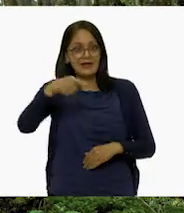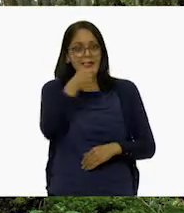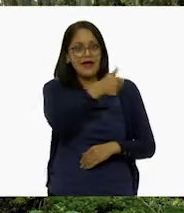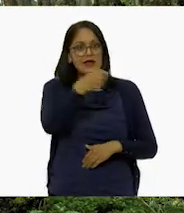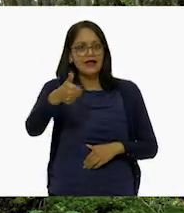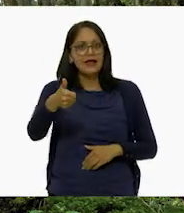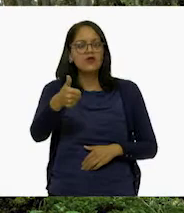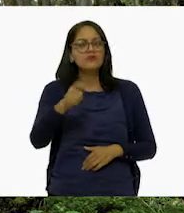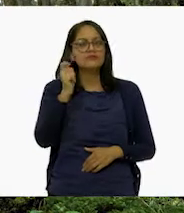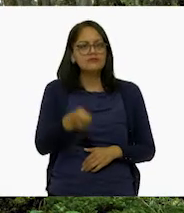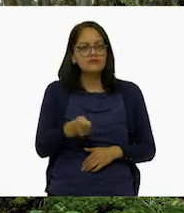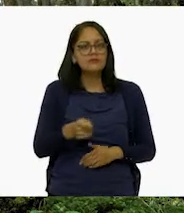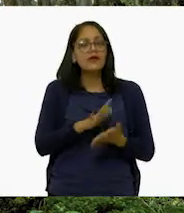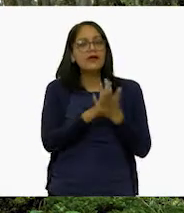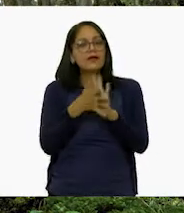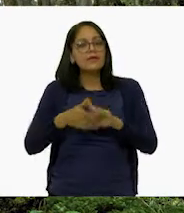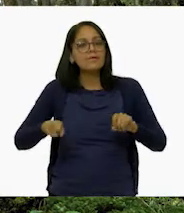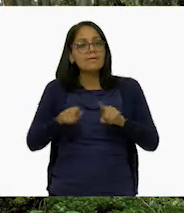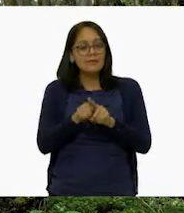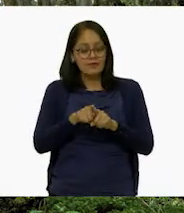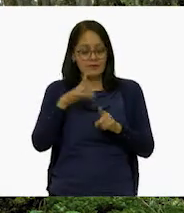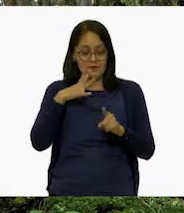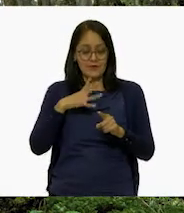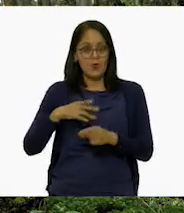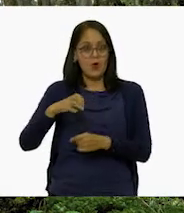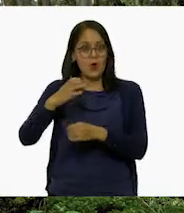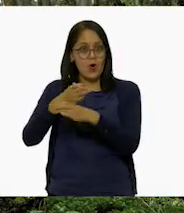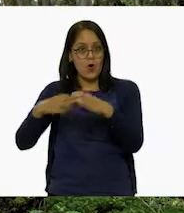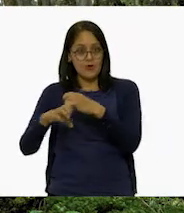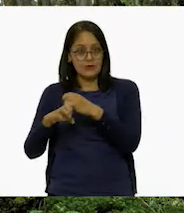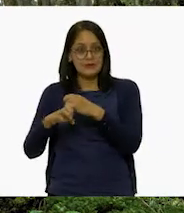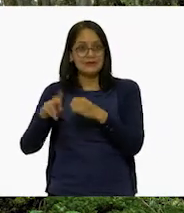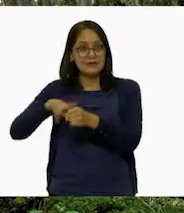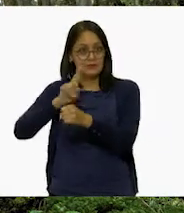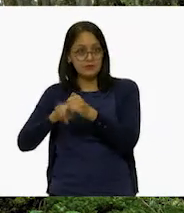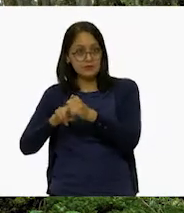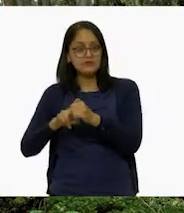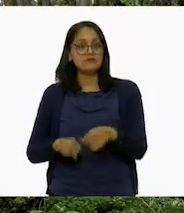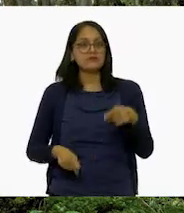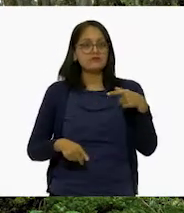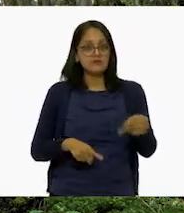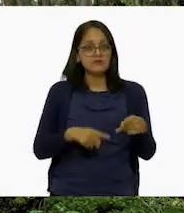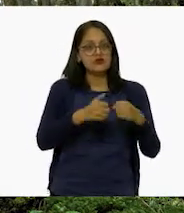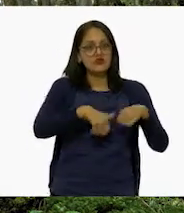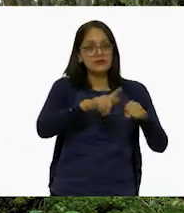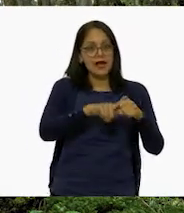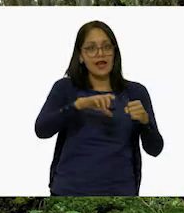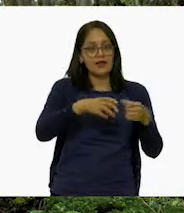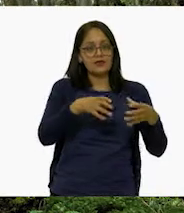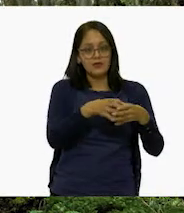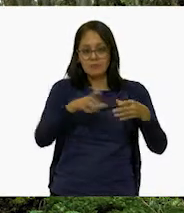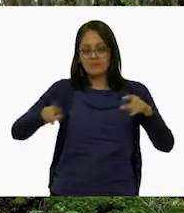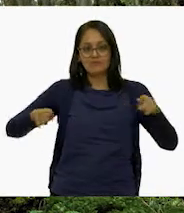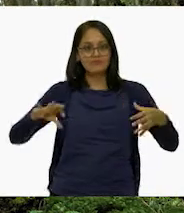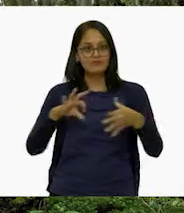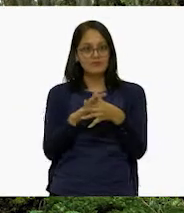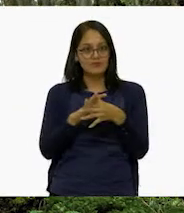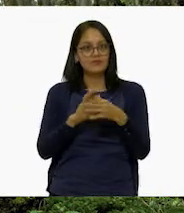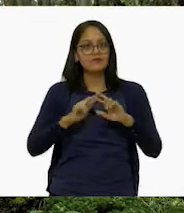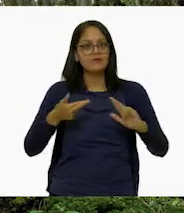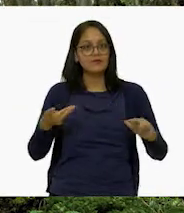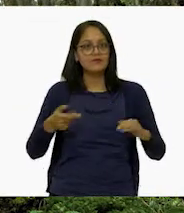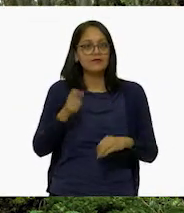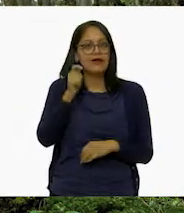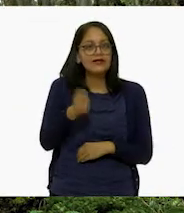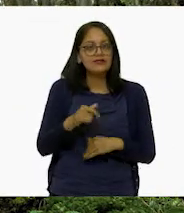terrestre es el resultado de las relaciones entre sus componentes naturales y sociales. La geografía nos